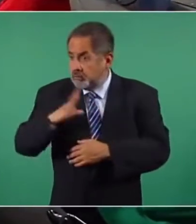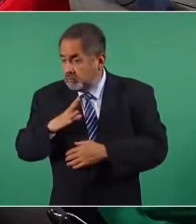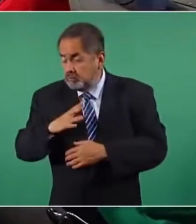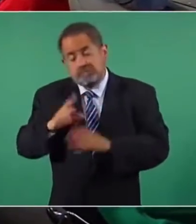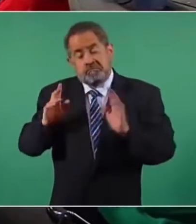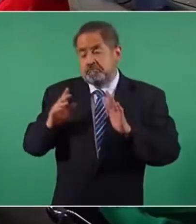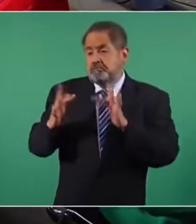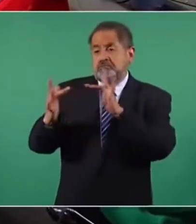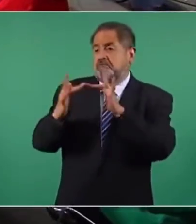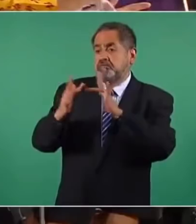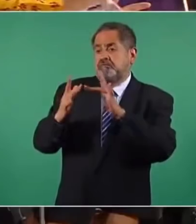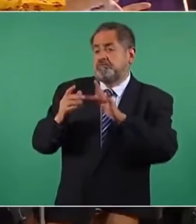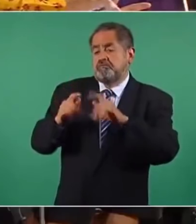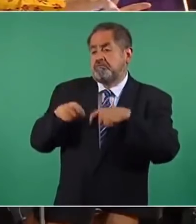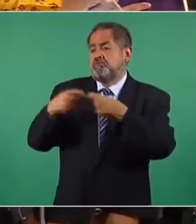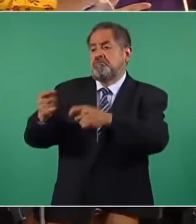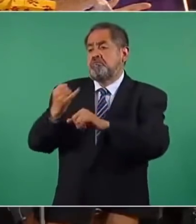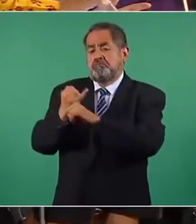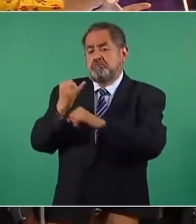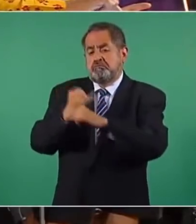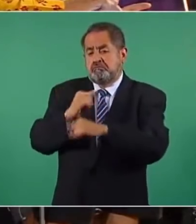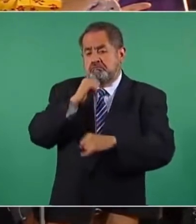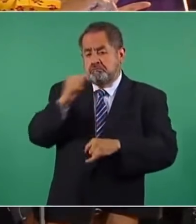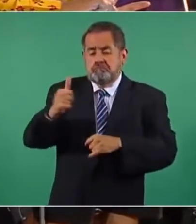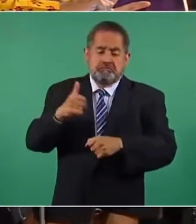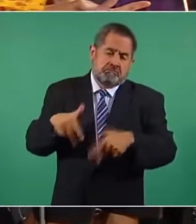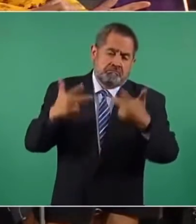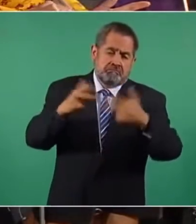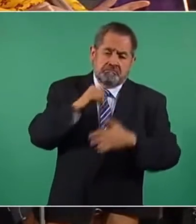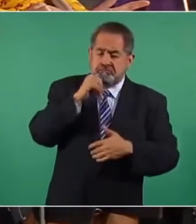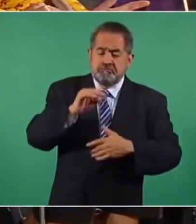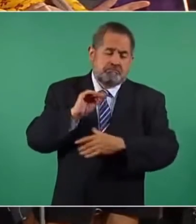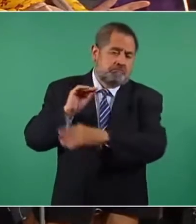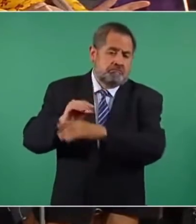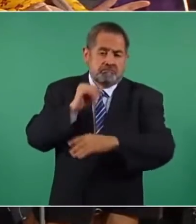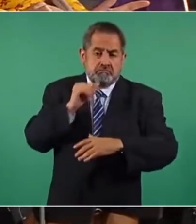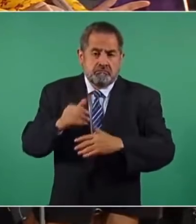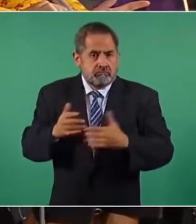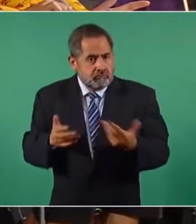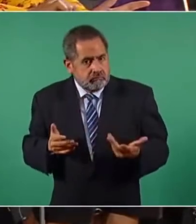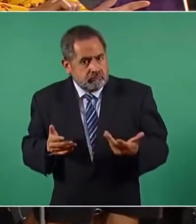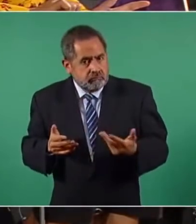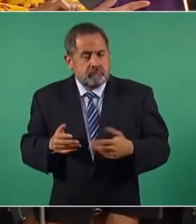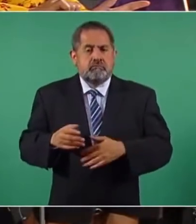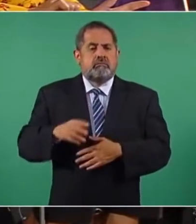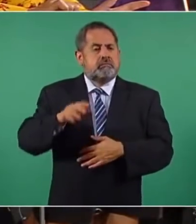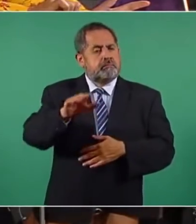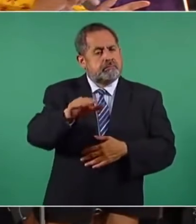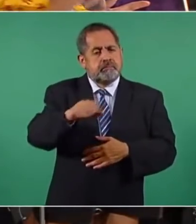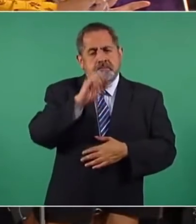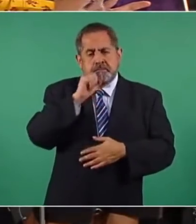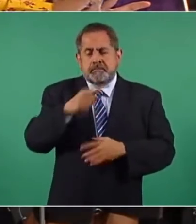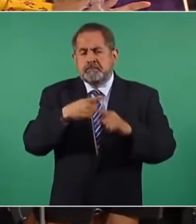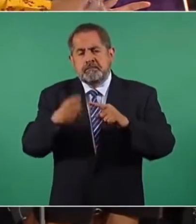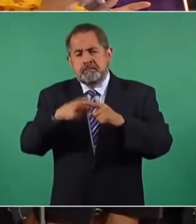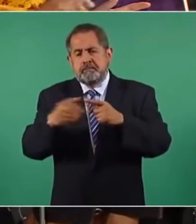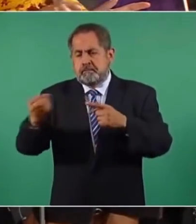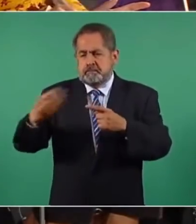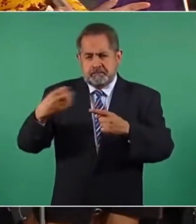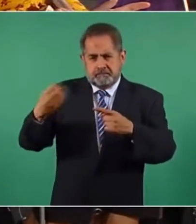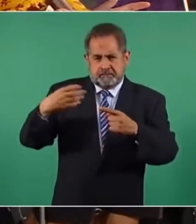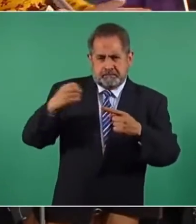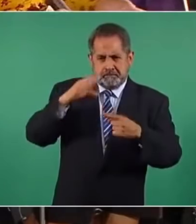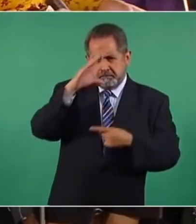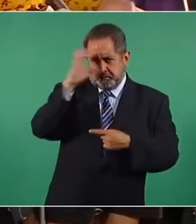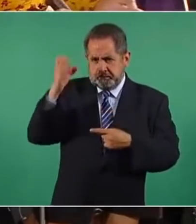de educación a través de las diferentes plataformas. También me mandaron una serie de fotos